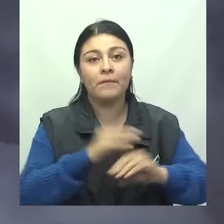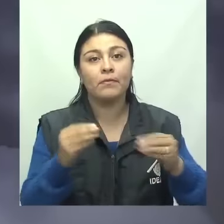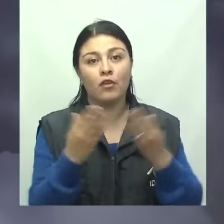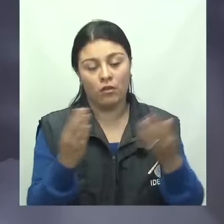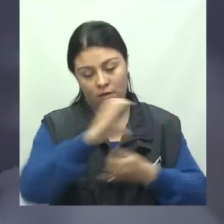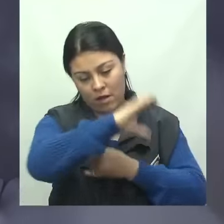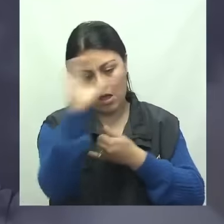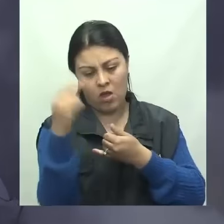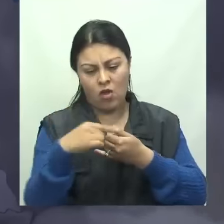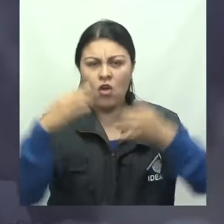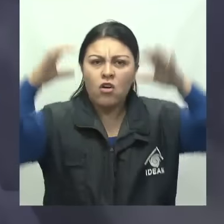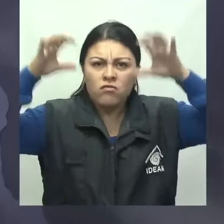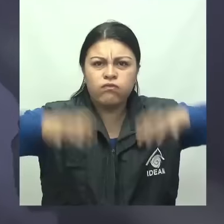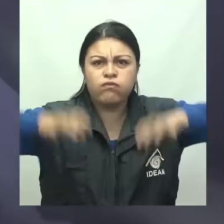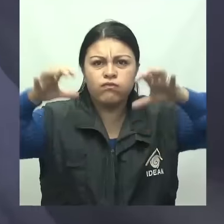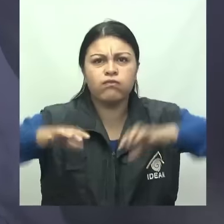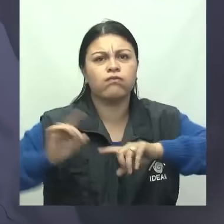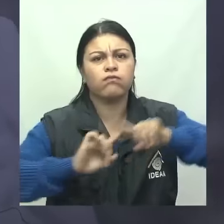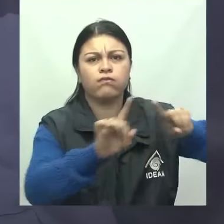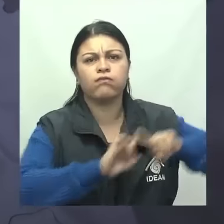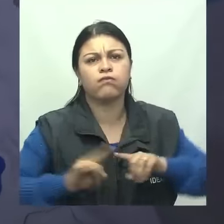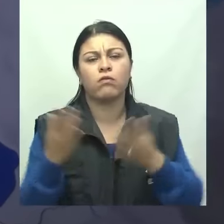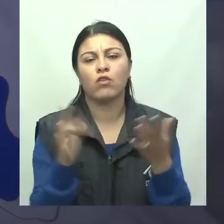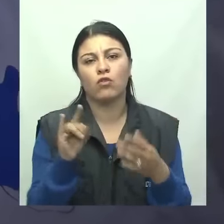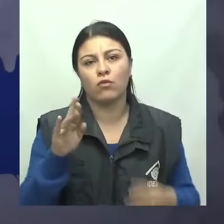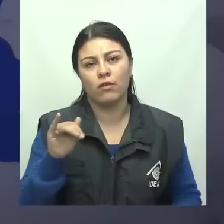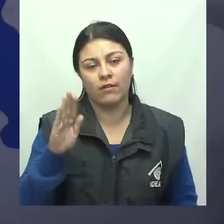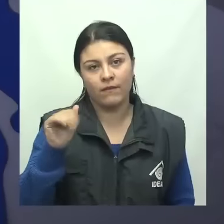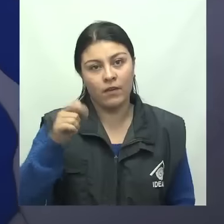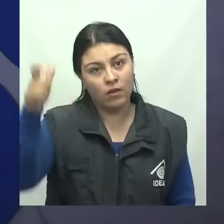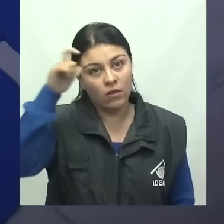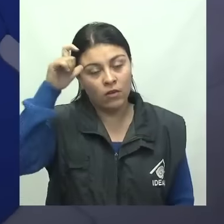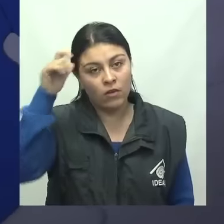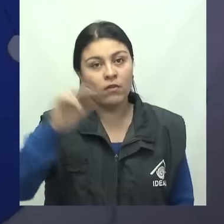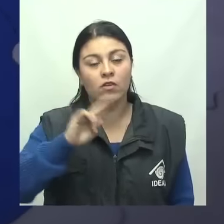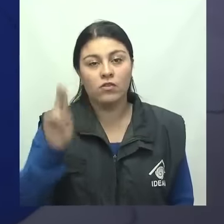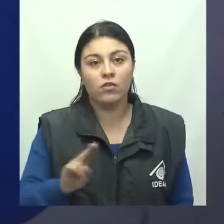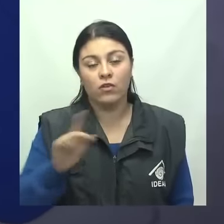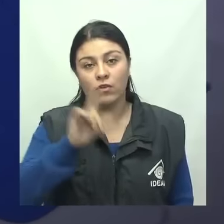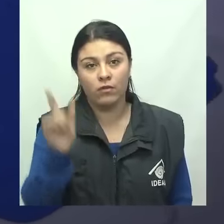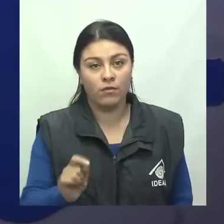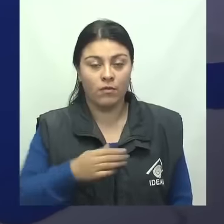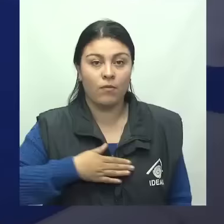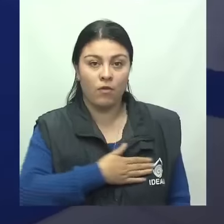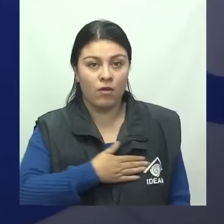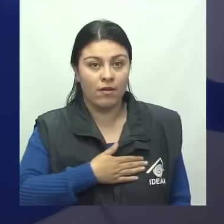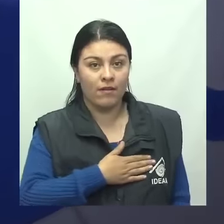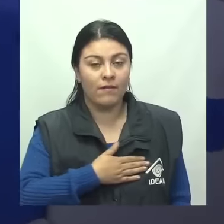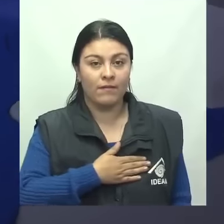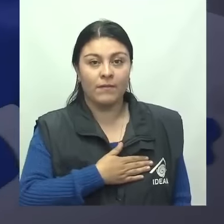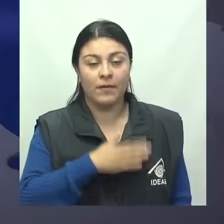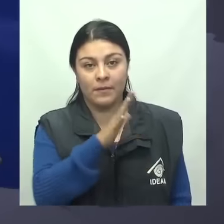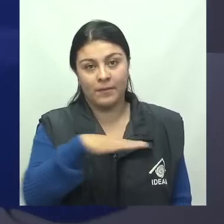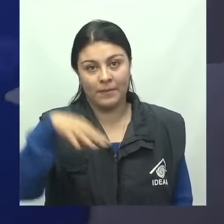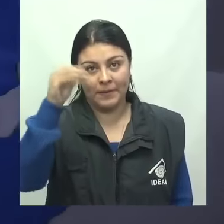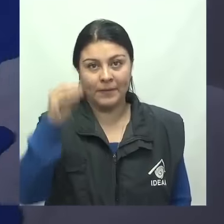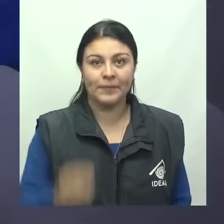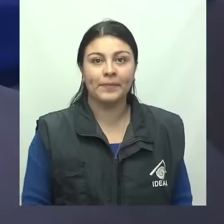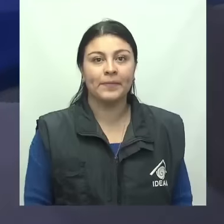El Caribe colombiano estará con lluvias de variada intensidad en Urabá, Córdoba, Sucre, Bolívar, Cesar y Magdalena.